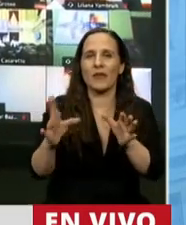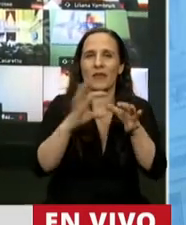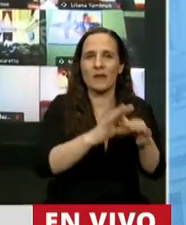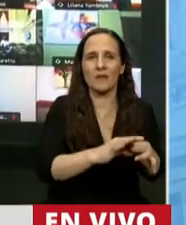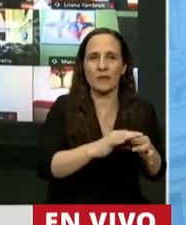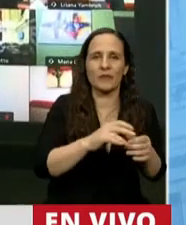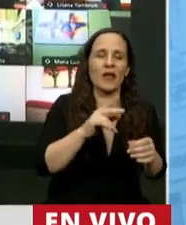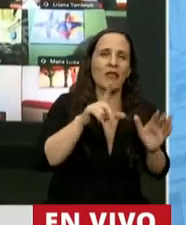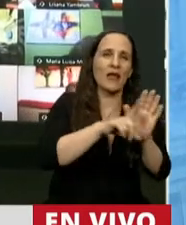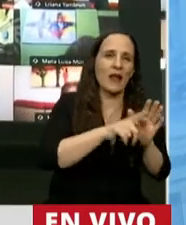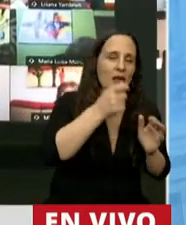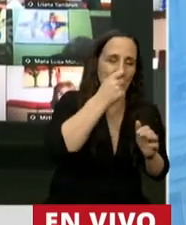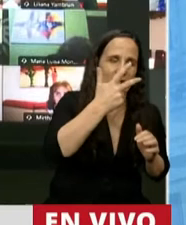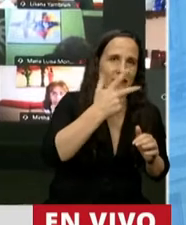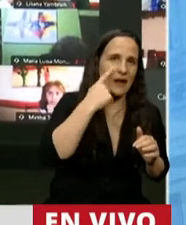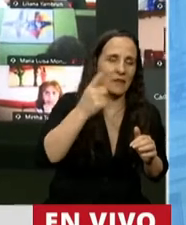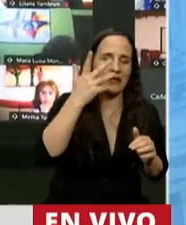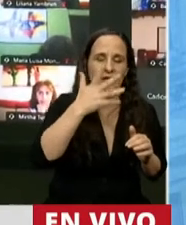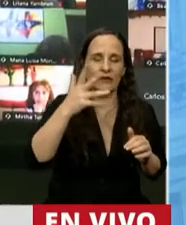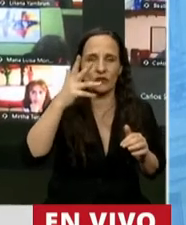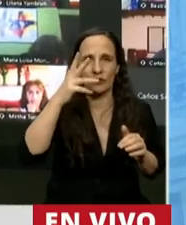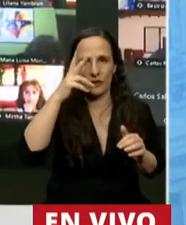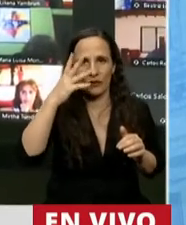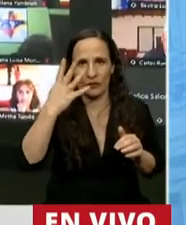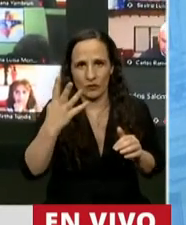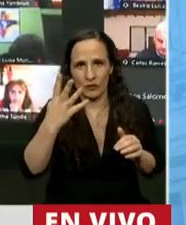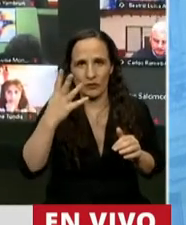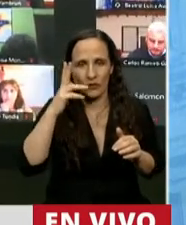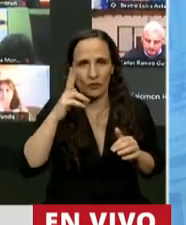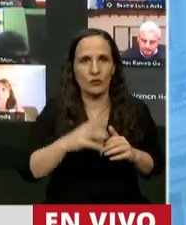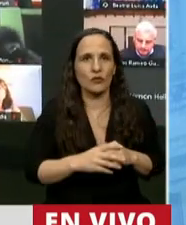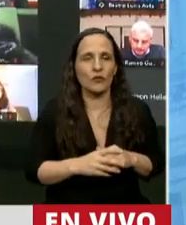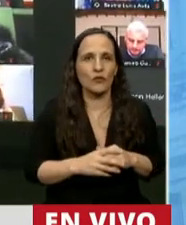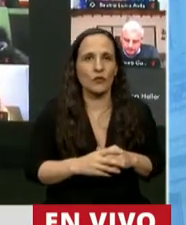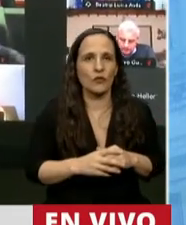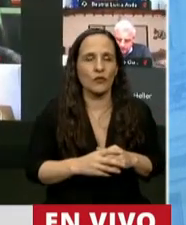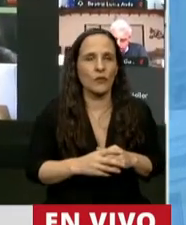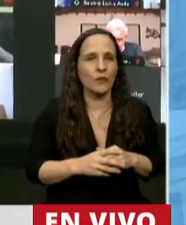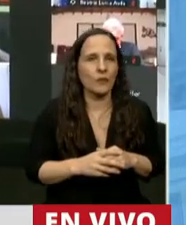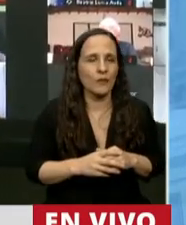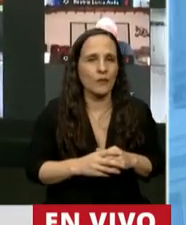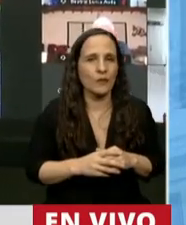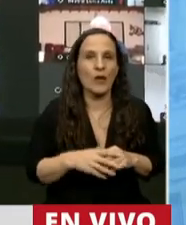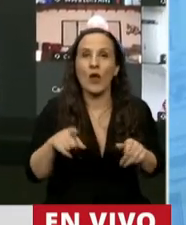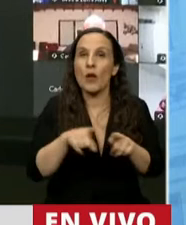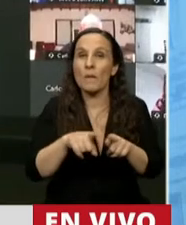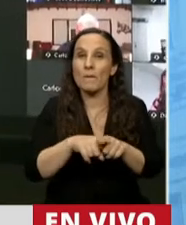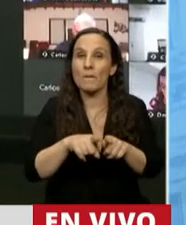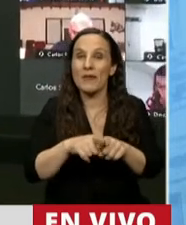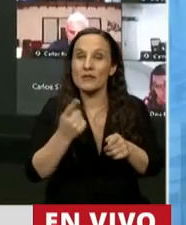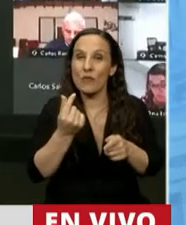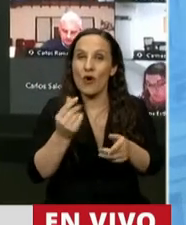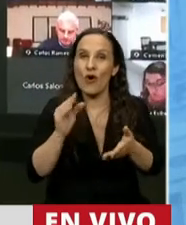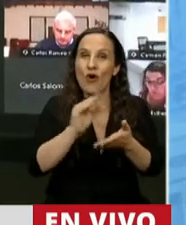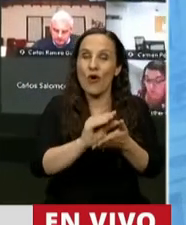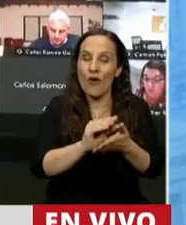de la ley 23.48 y sus modificaciones, así como la suma ordinada a la atención del gasto que demanda el convenio